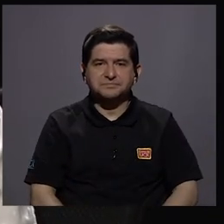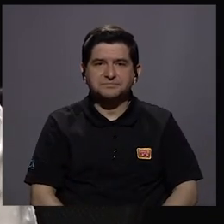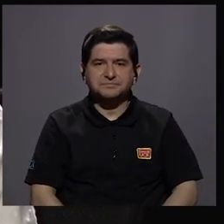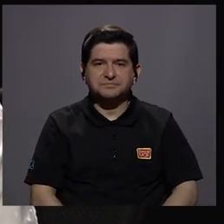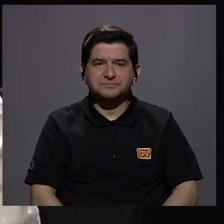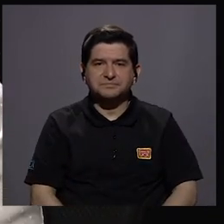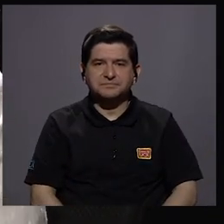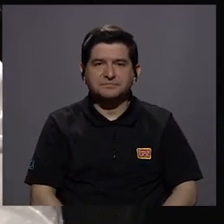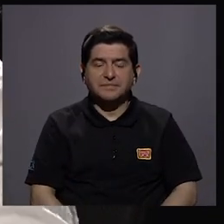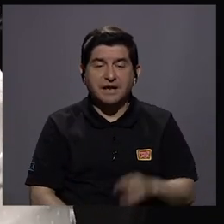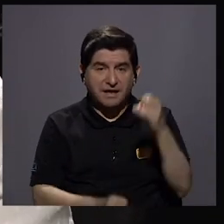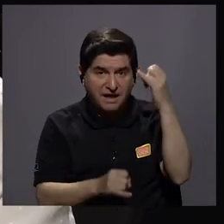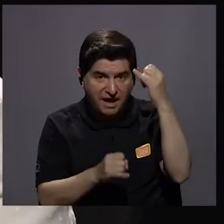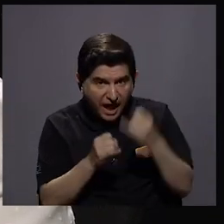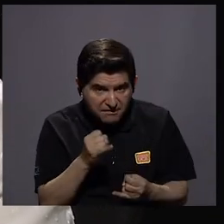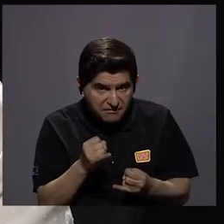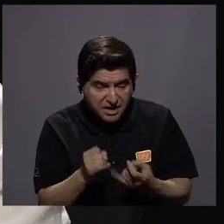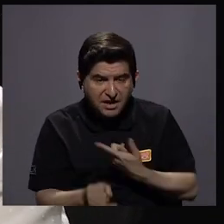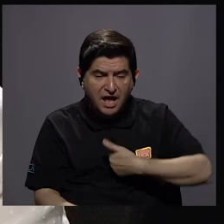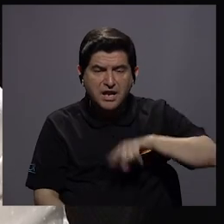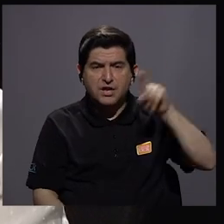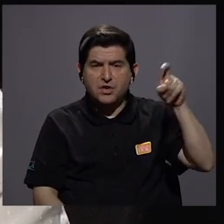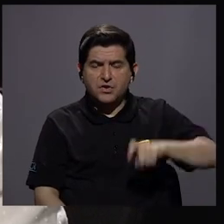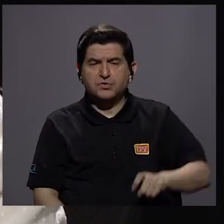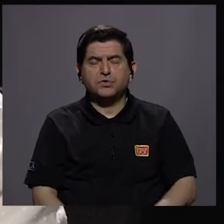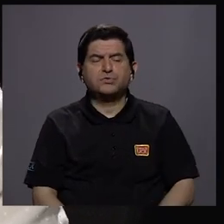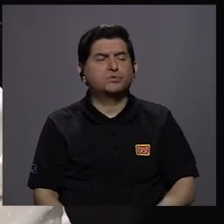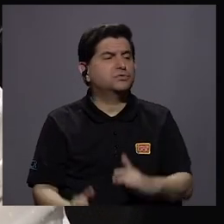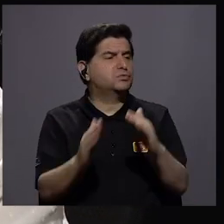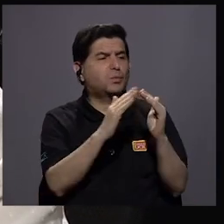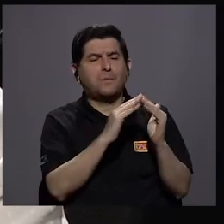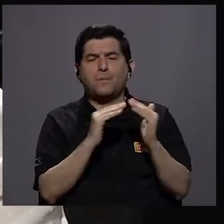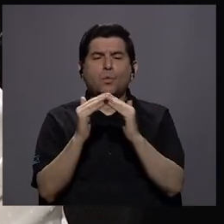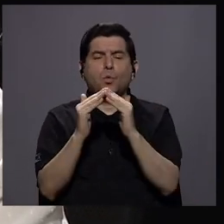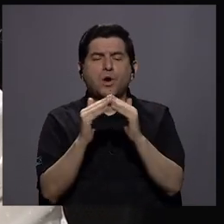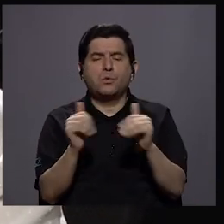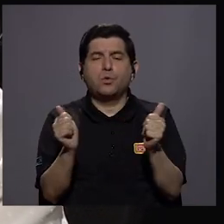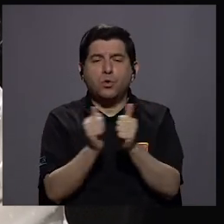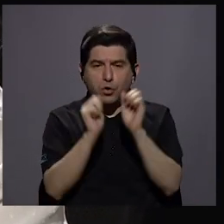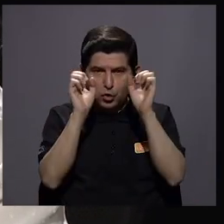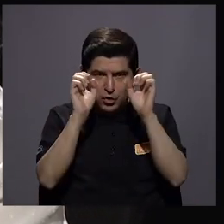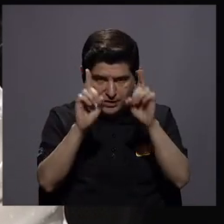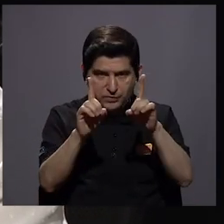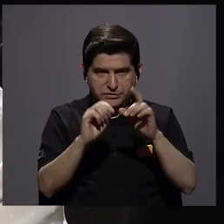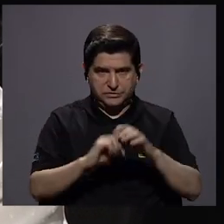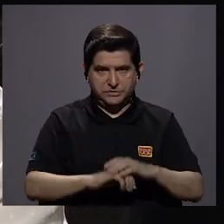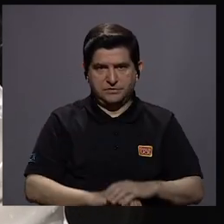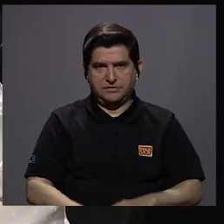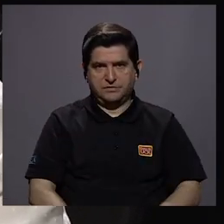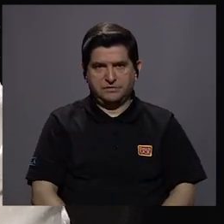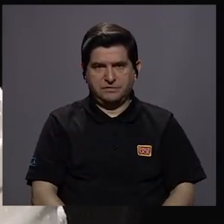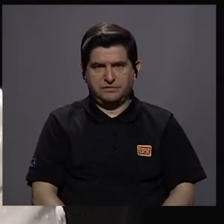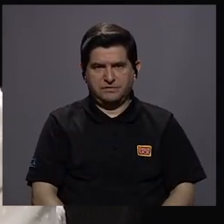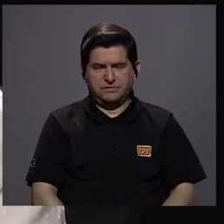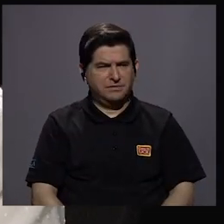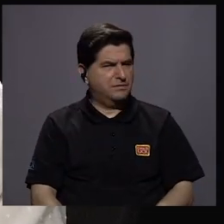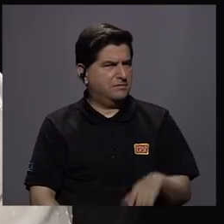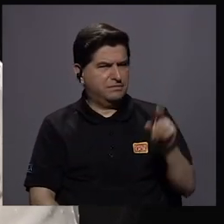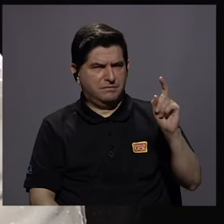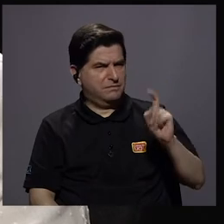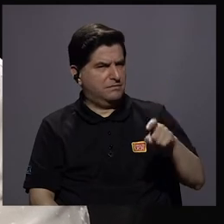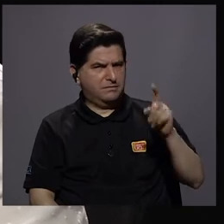porque al final mire necesitamos un pueblo educado no